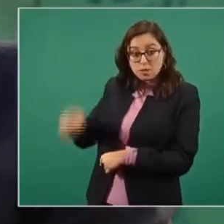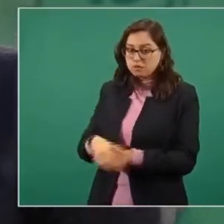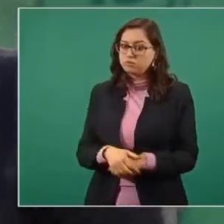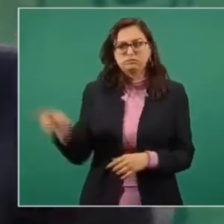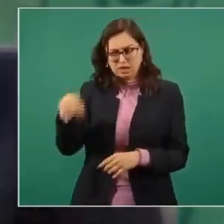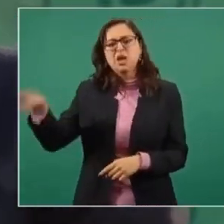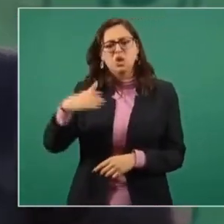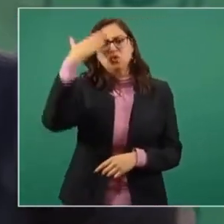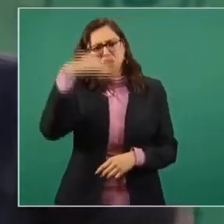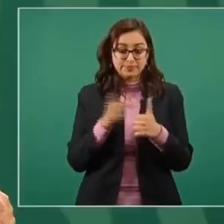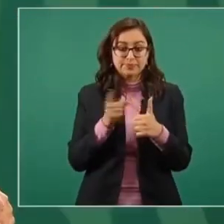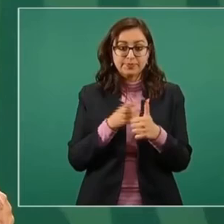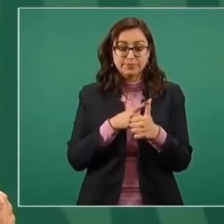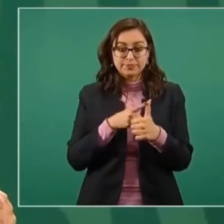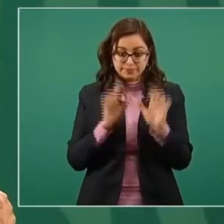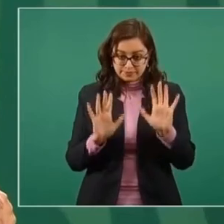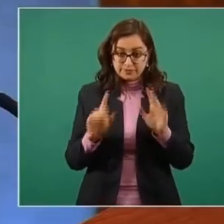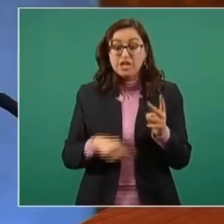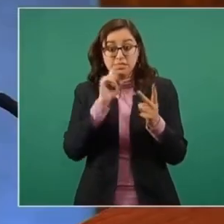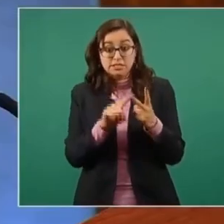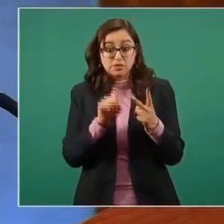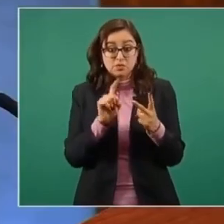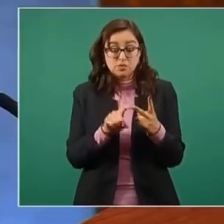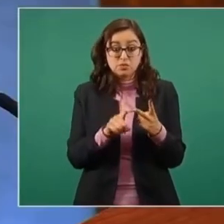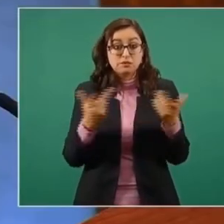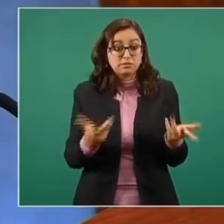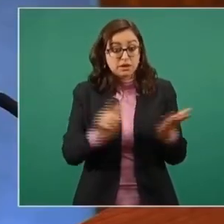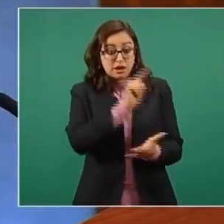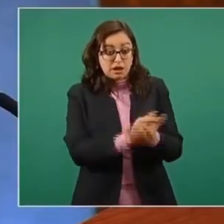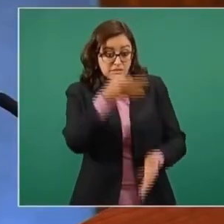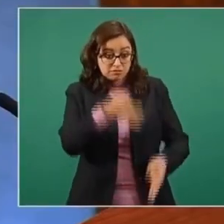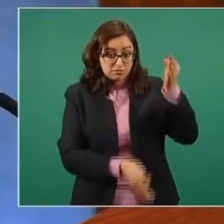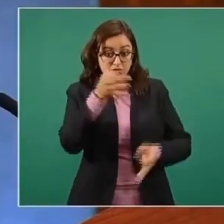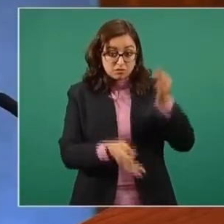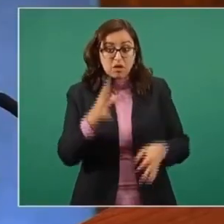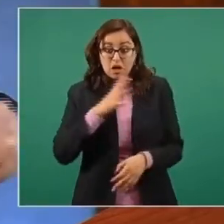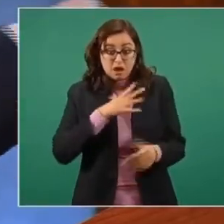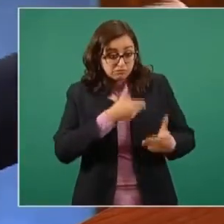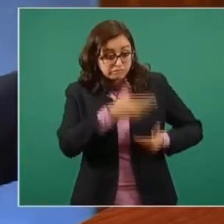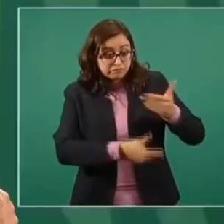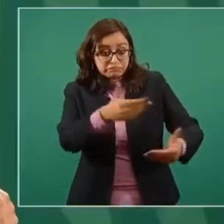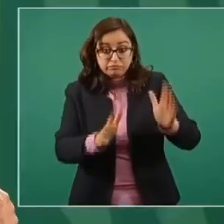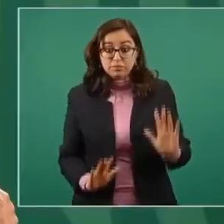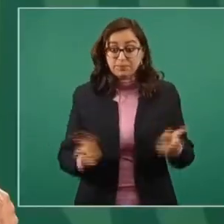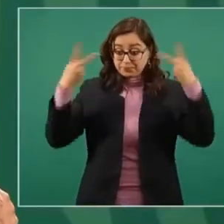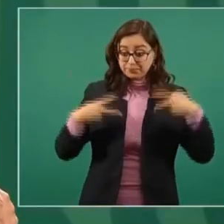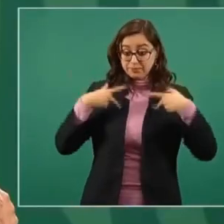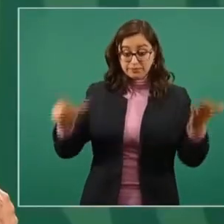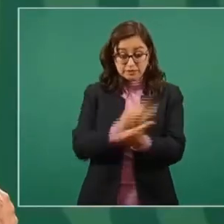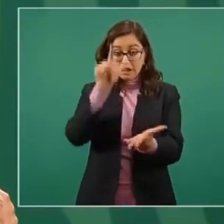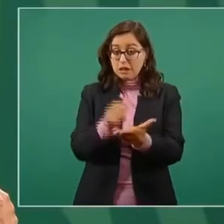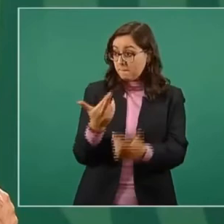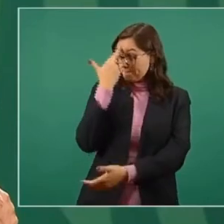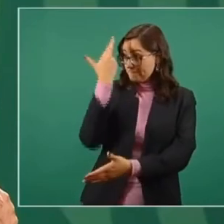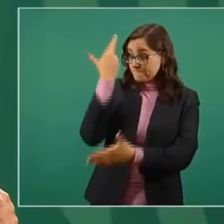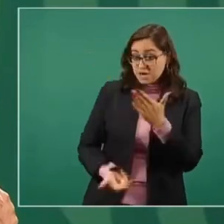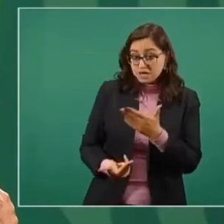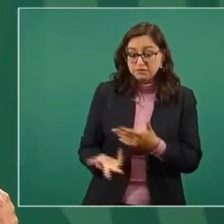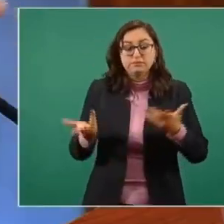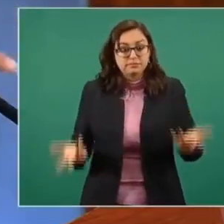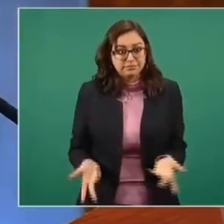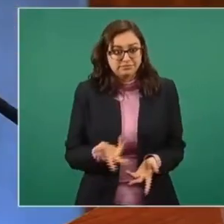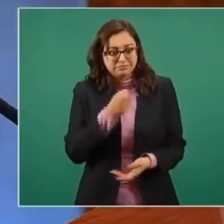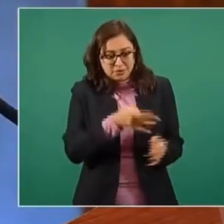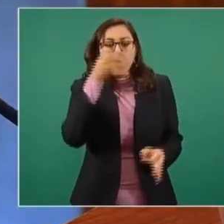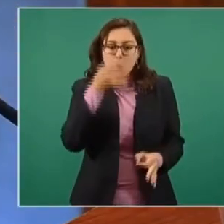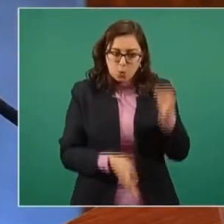sabe la otra, sabe lo que conviene, sabe lo que no conviene. Y lo segundo, es que hay instancias legales. Si alguien comete un delito, pues en